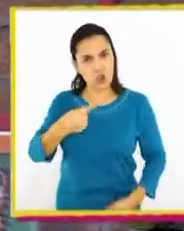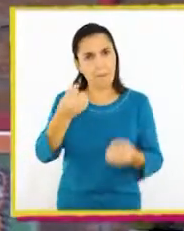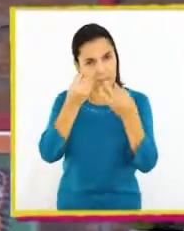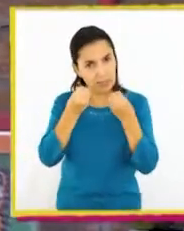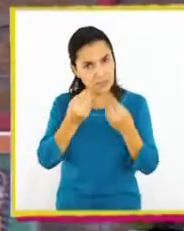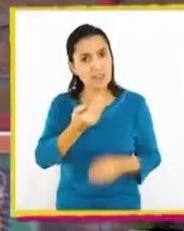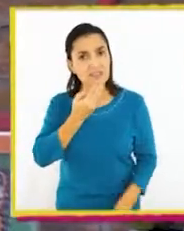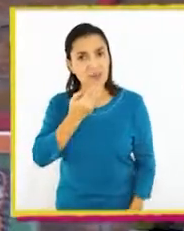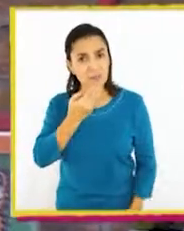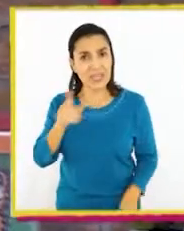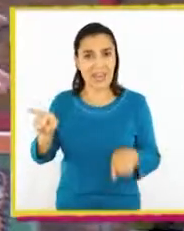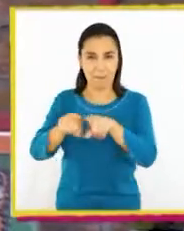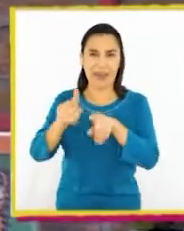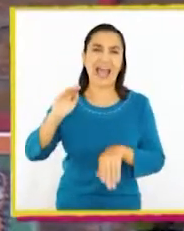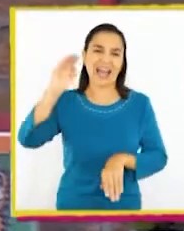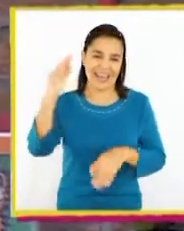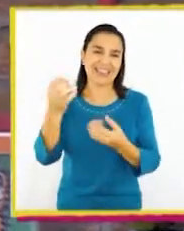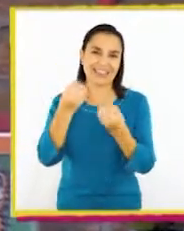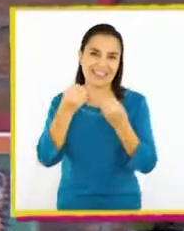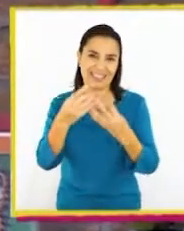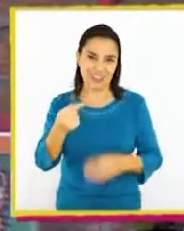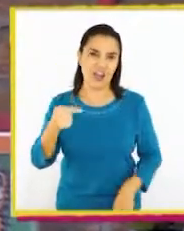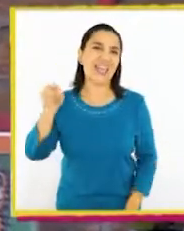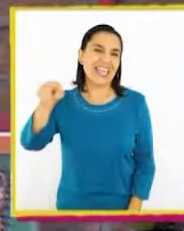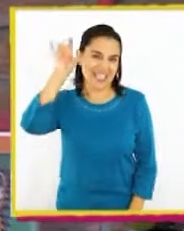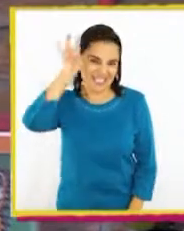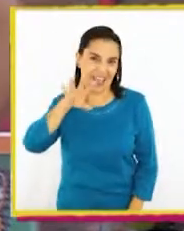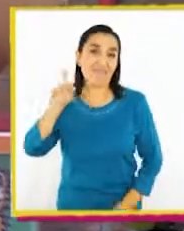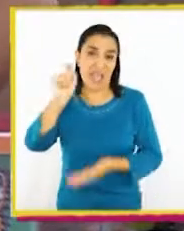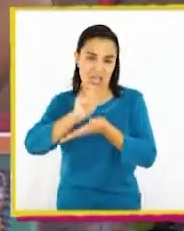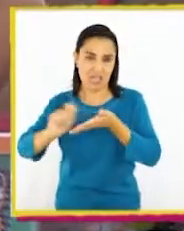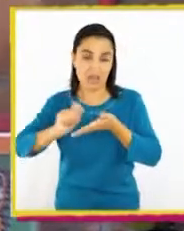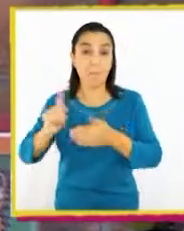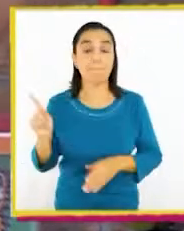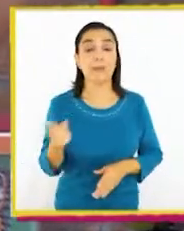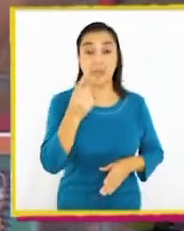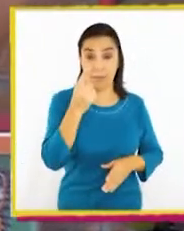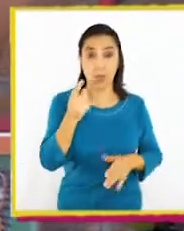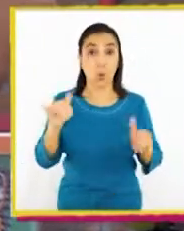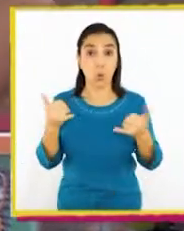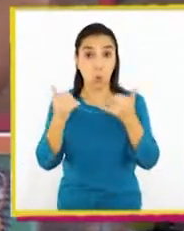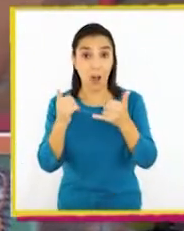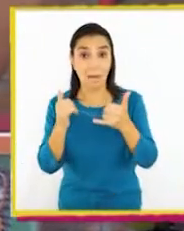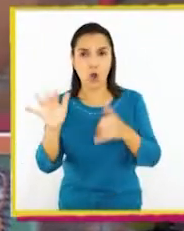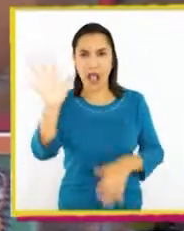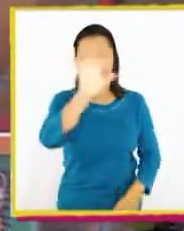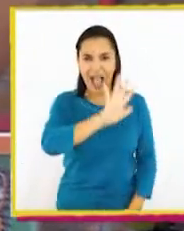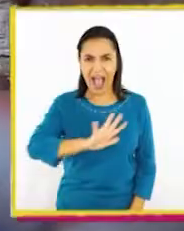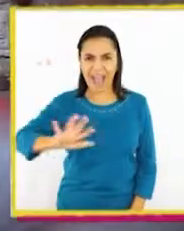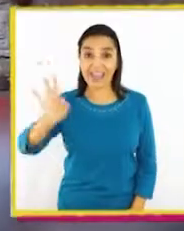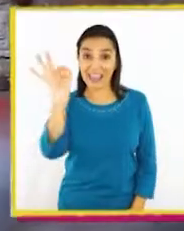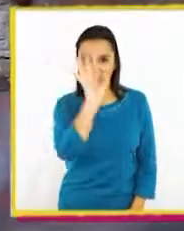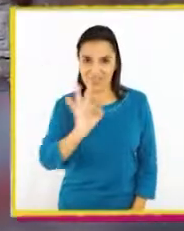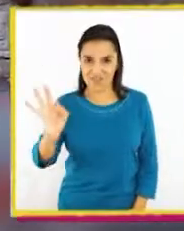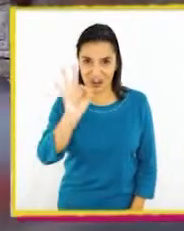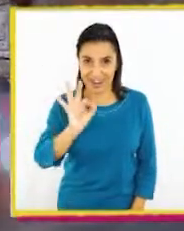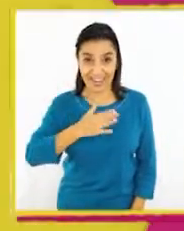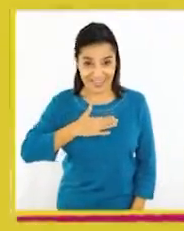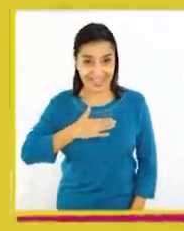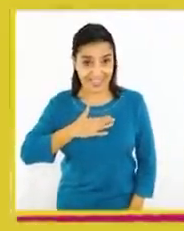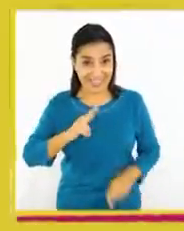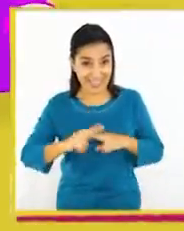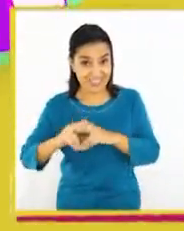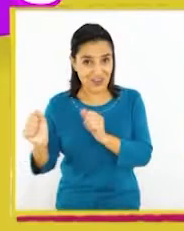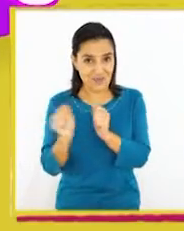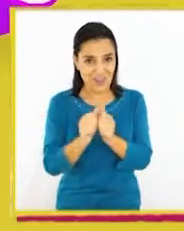también aprendí así. Me enseñó mi hermana grande, que ya sabía escribir. Primero, jugamos a dibujar en el aire. ¿Quieren hacerlo conmigo?